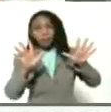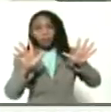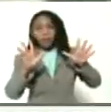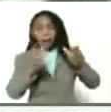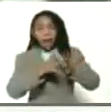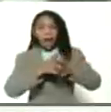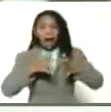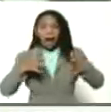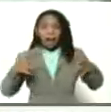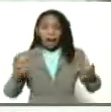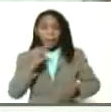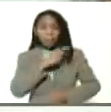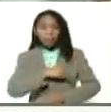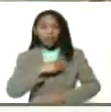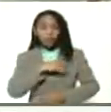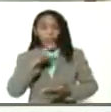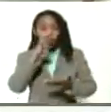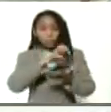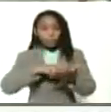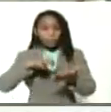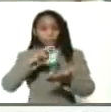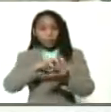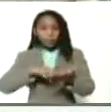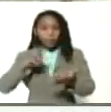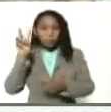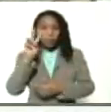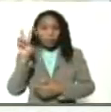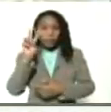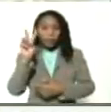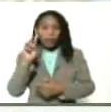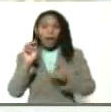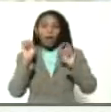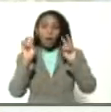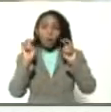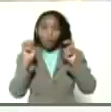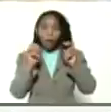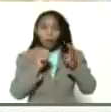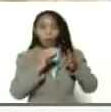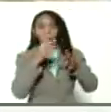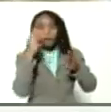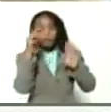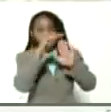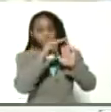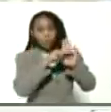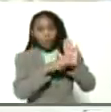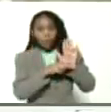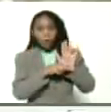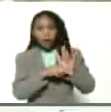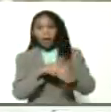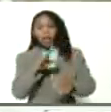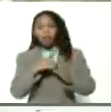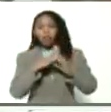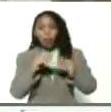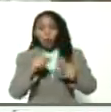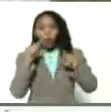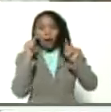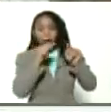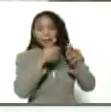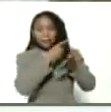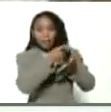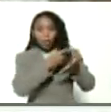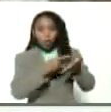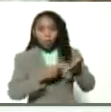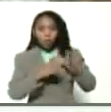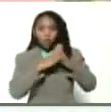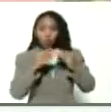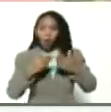gran misión agro Venezuela y los nuevos vértices que todos los tengan este documento que todos